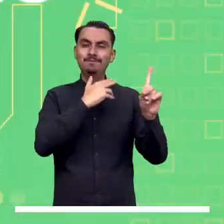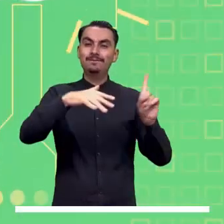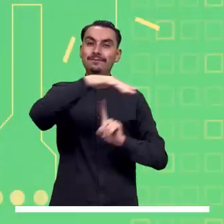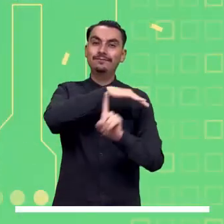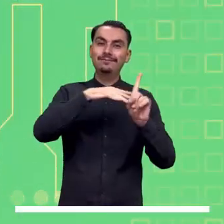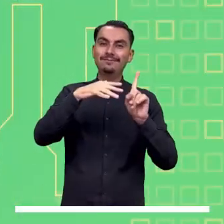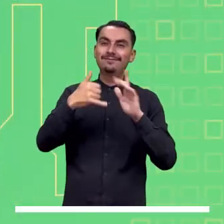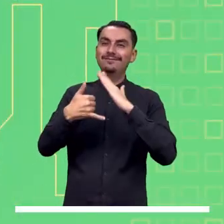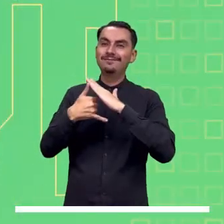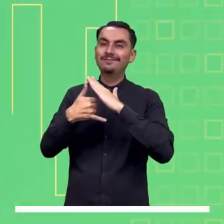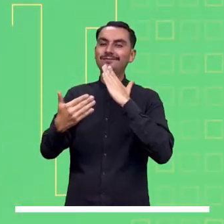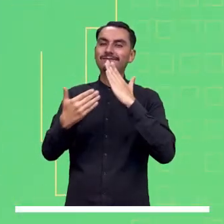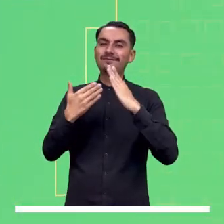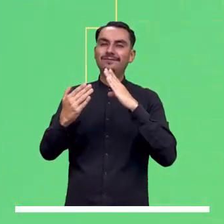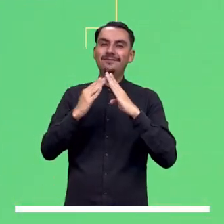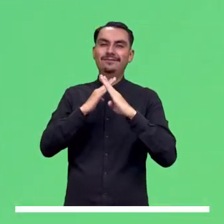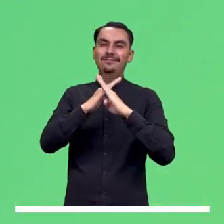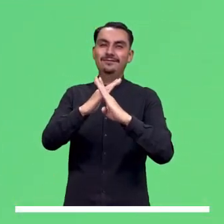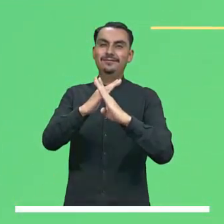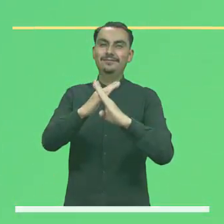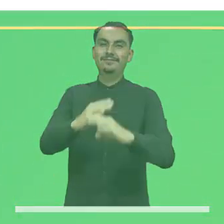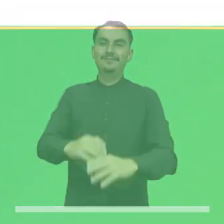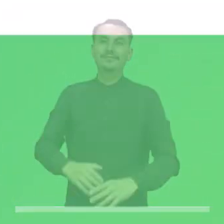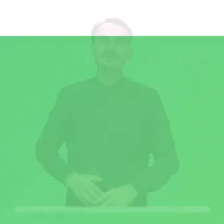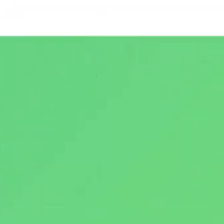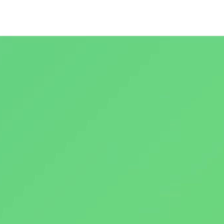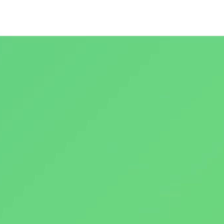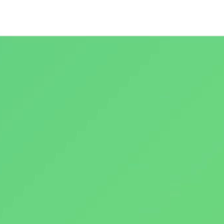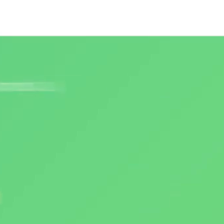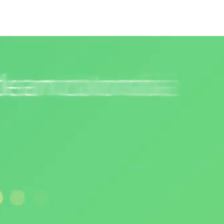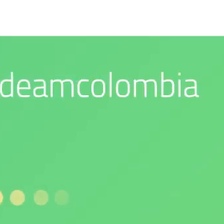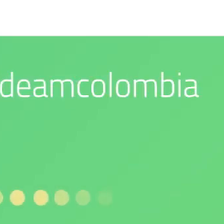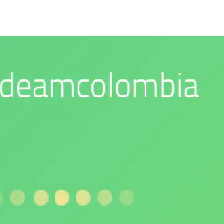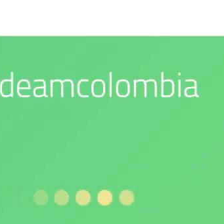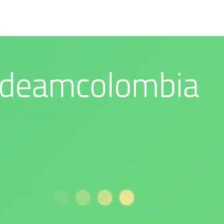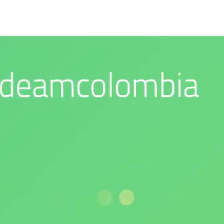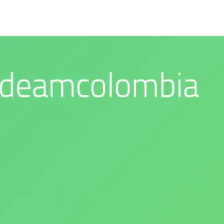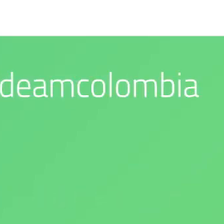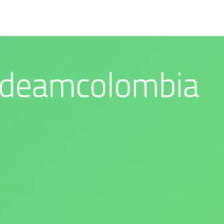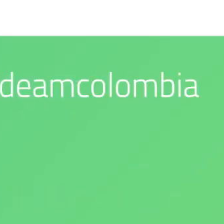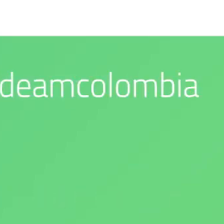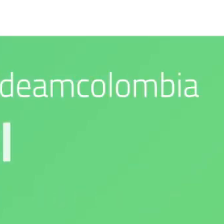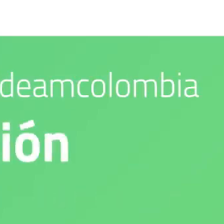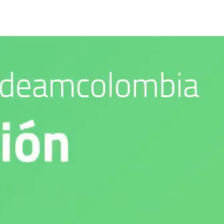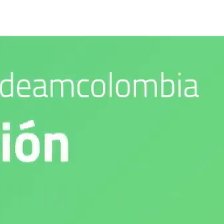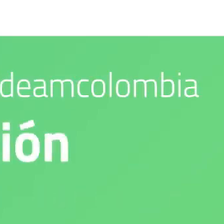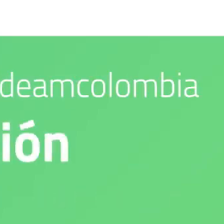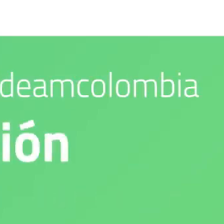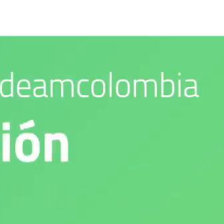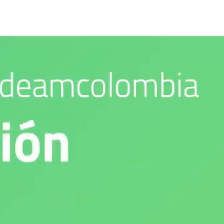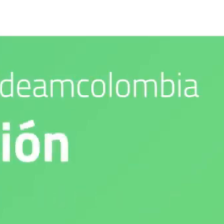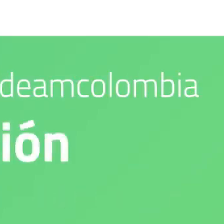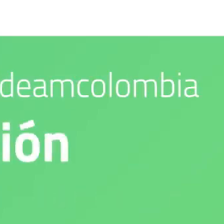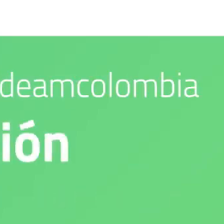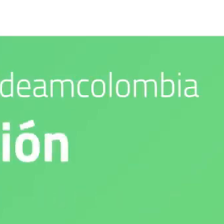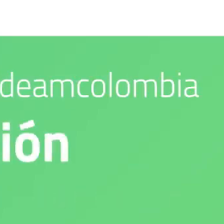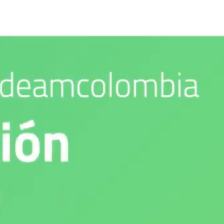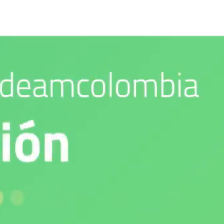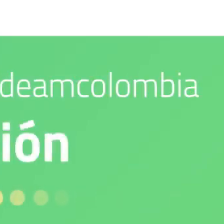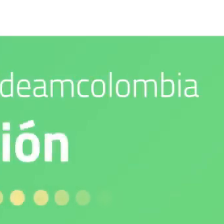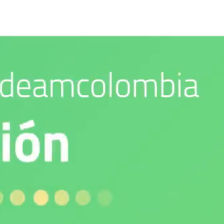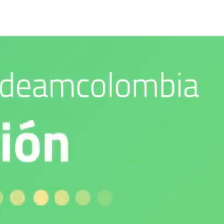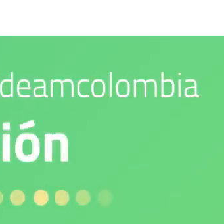redes sociales. Nuestro compromiso es con el medio ambiente. IDEAM es confianza y prevención. y prevención.